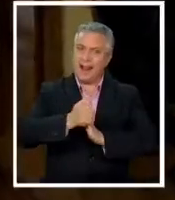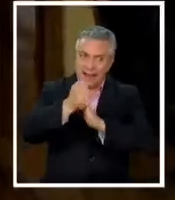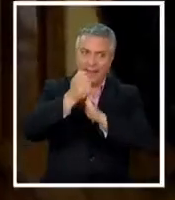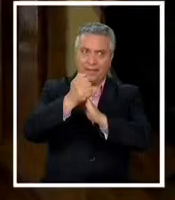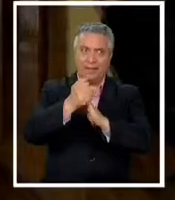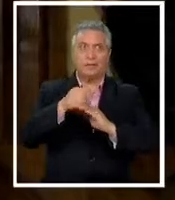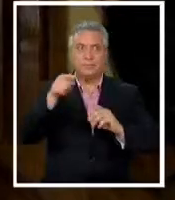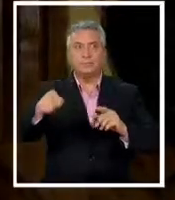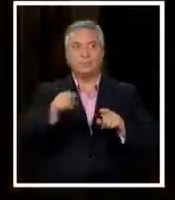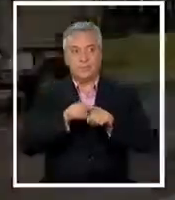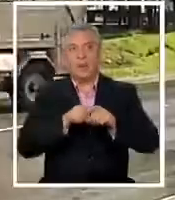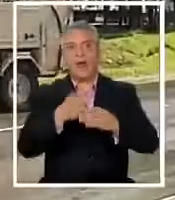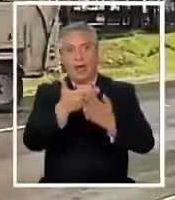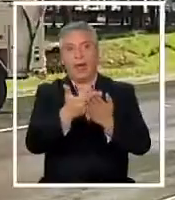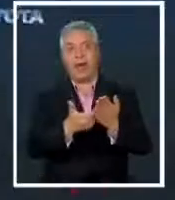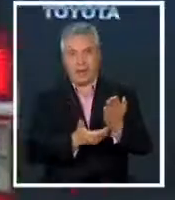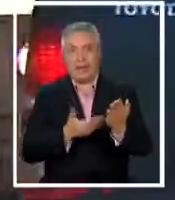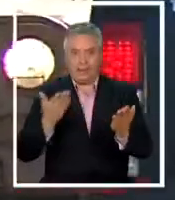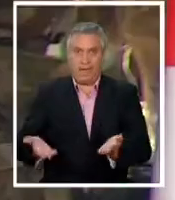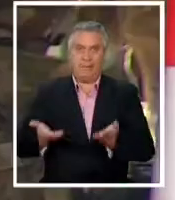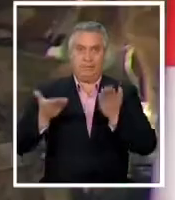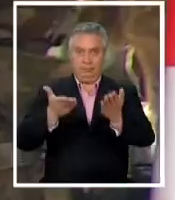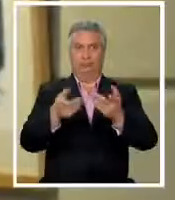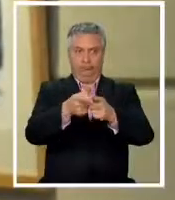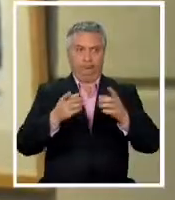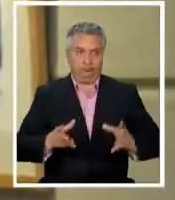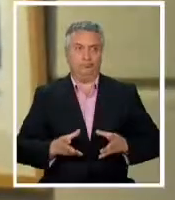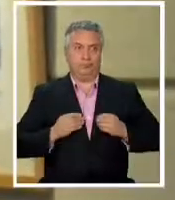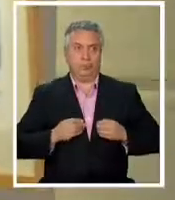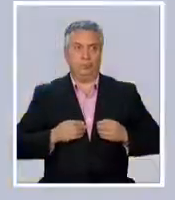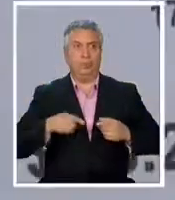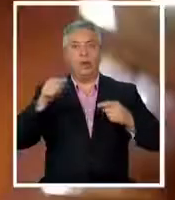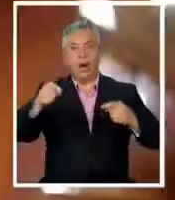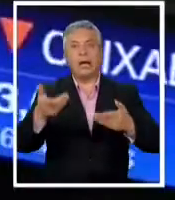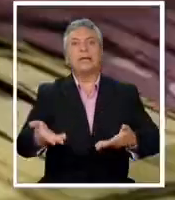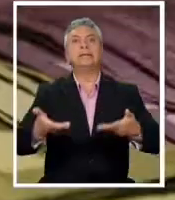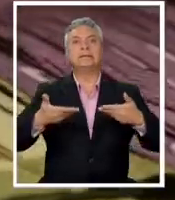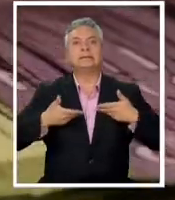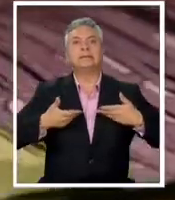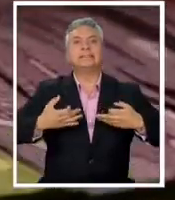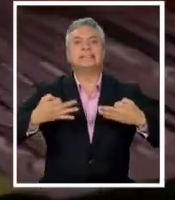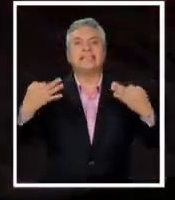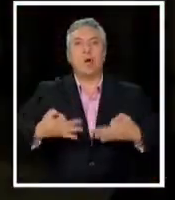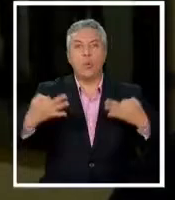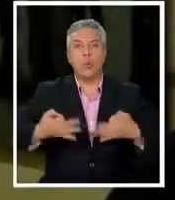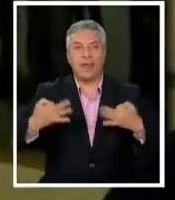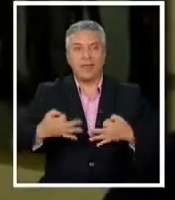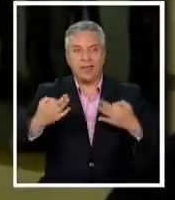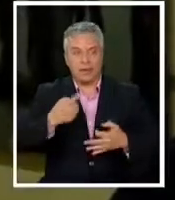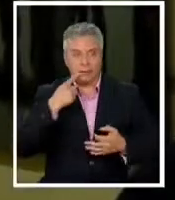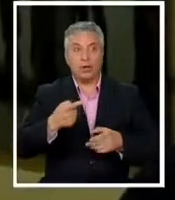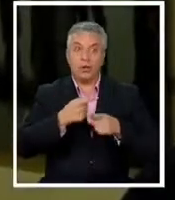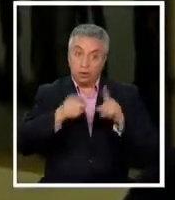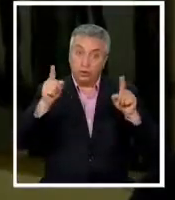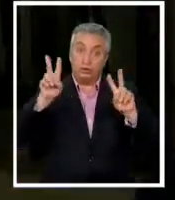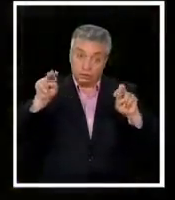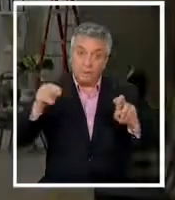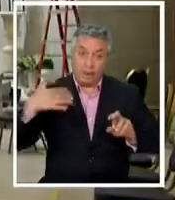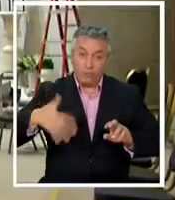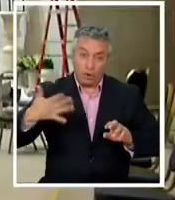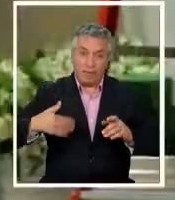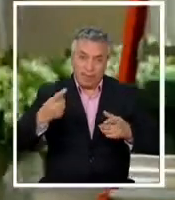tienda que le planteó el país. Que nos dé certeza en materia de seguridad. Pero otro tema fundamental también es la economía.